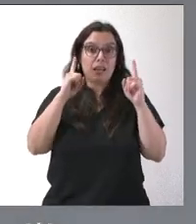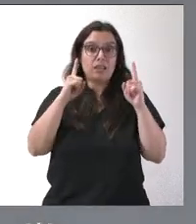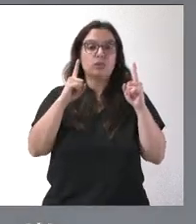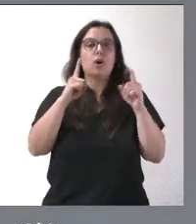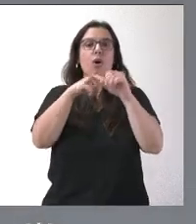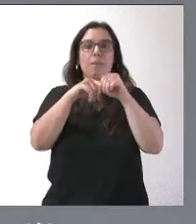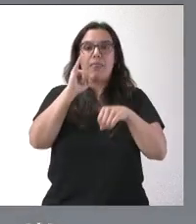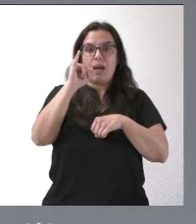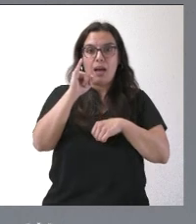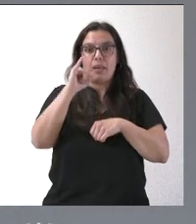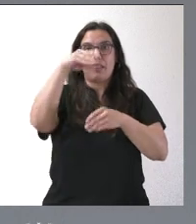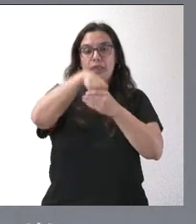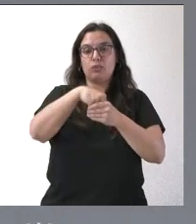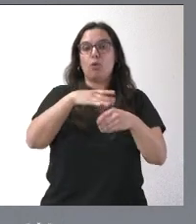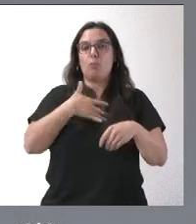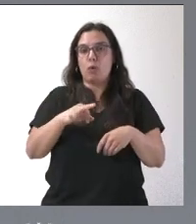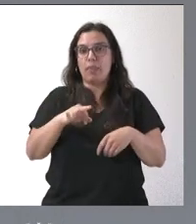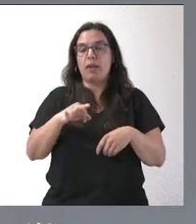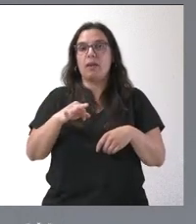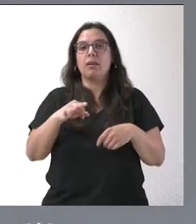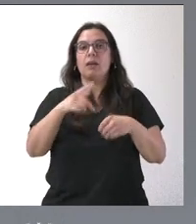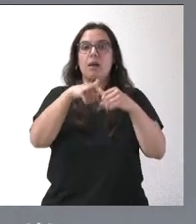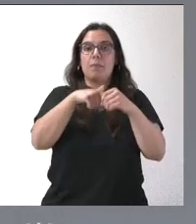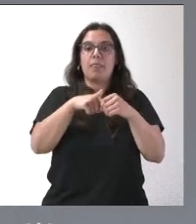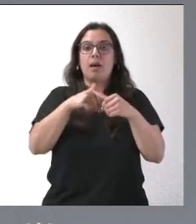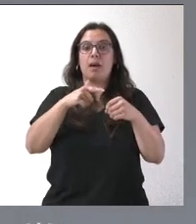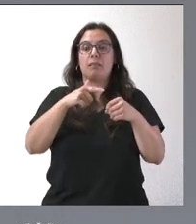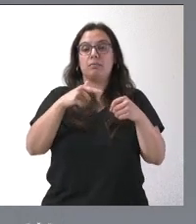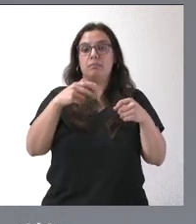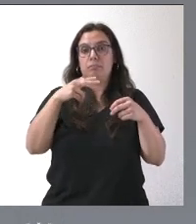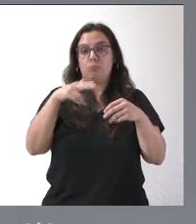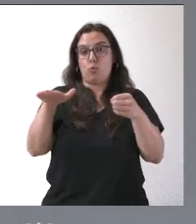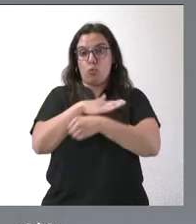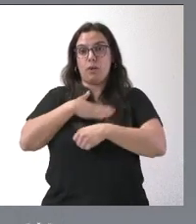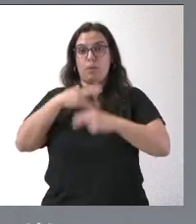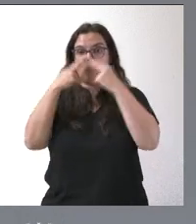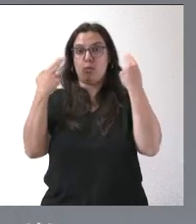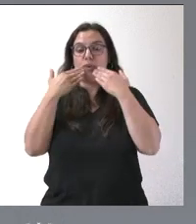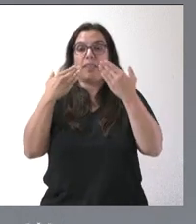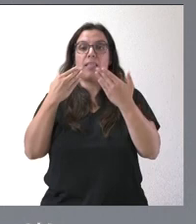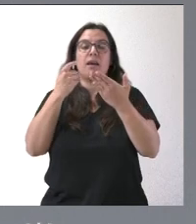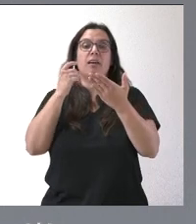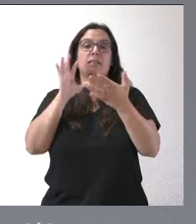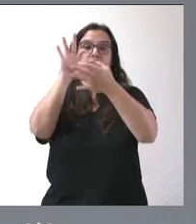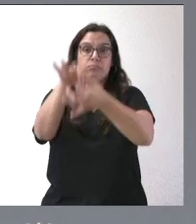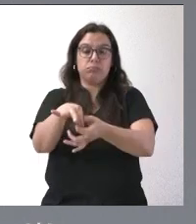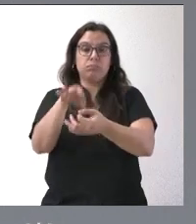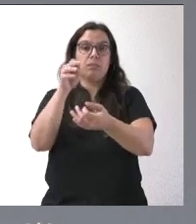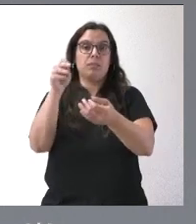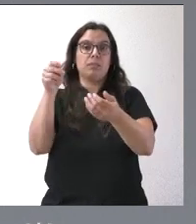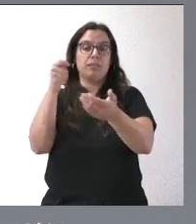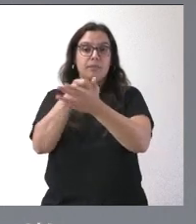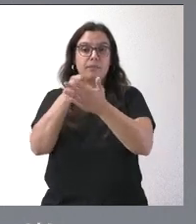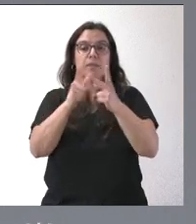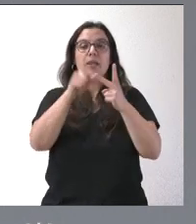plazas en un mismo centro. Pueden existir plazas financiadas públicamente a través de la prestación vinculada, plazas financiadas públicamente